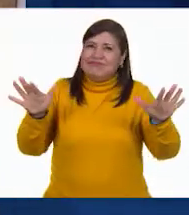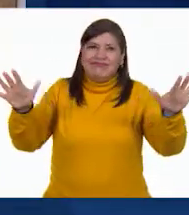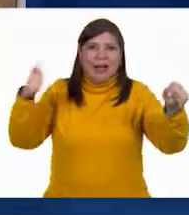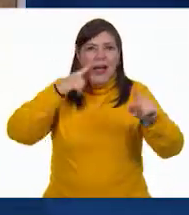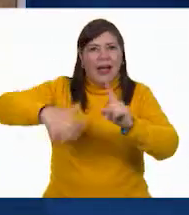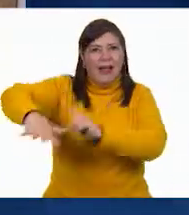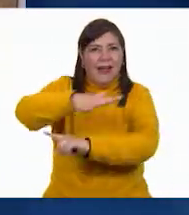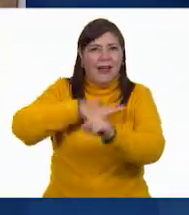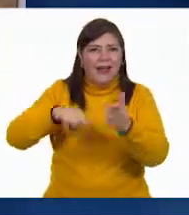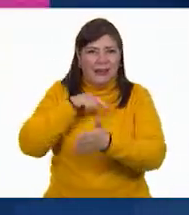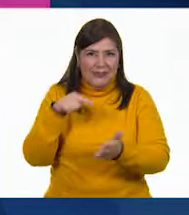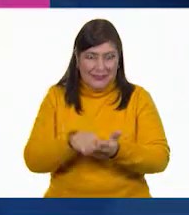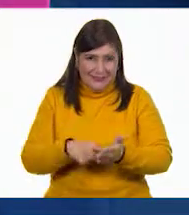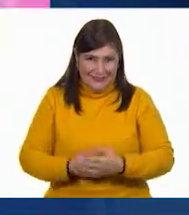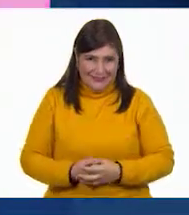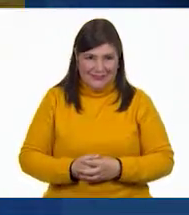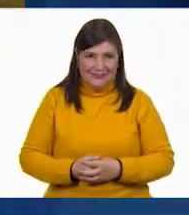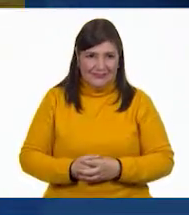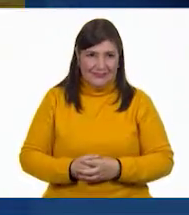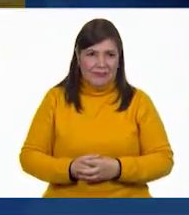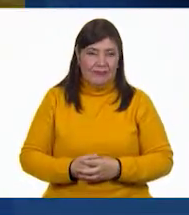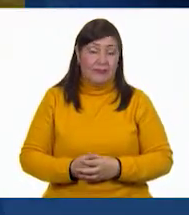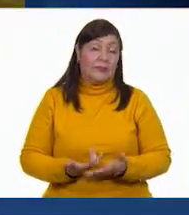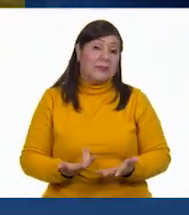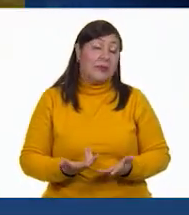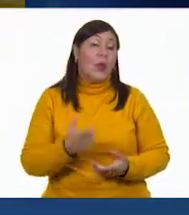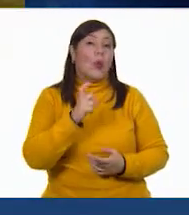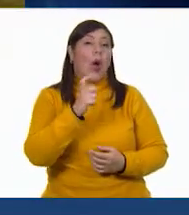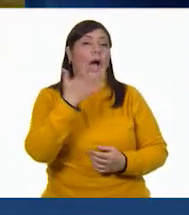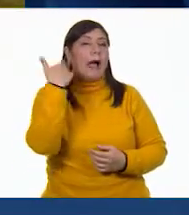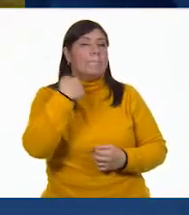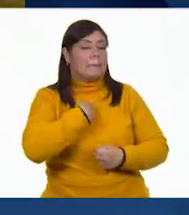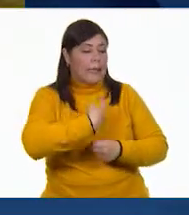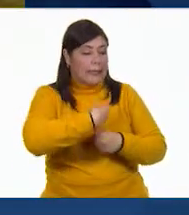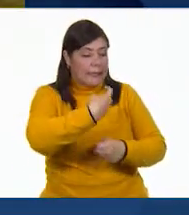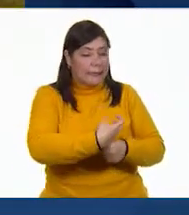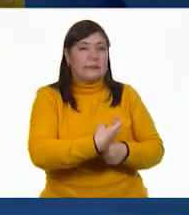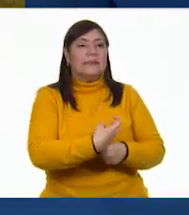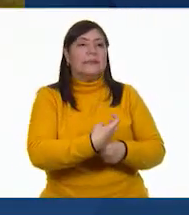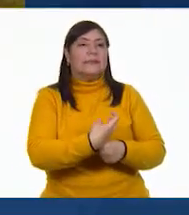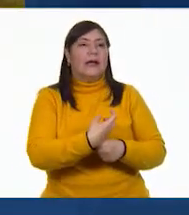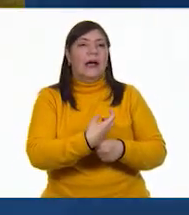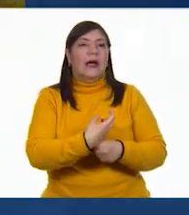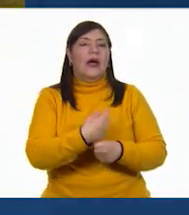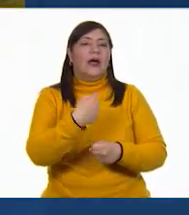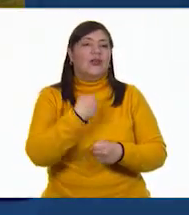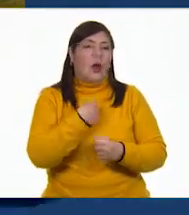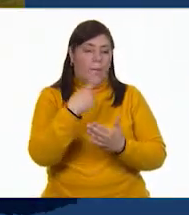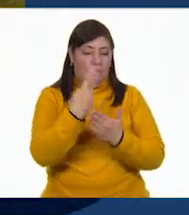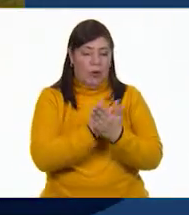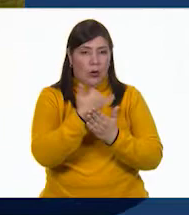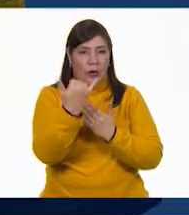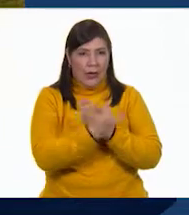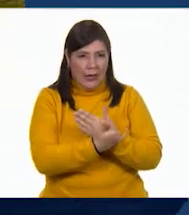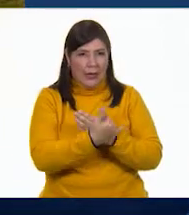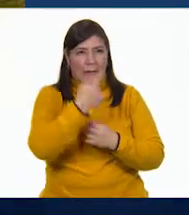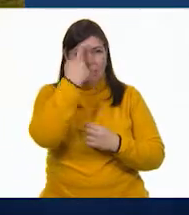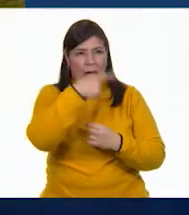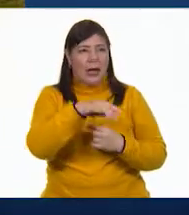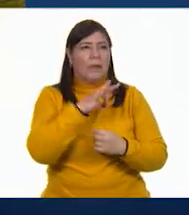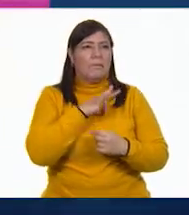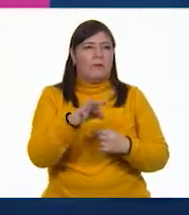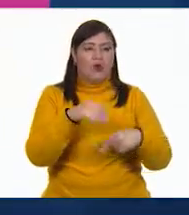alrededor de mí. Pues cuando me invitaron a formar parte de un proyecto de fuerzas básicas